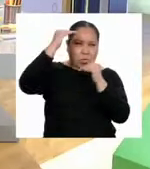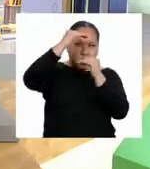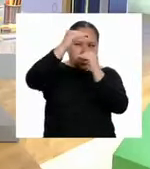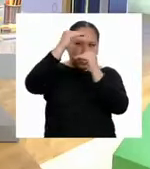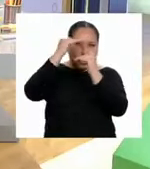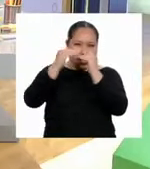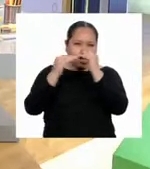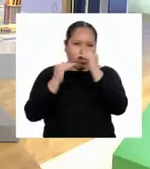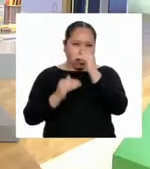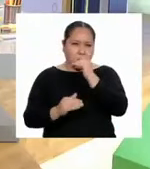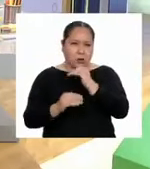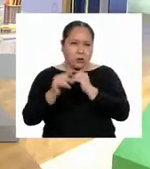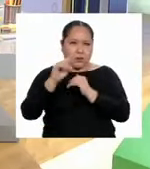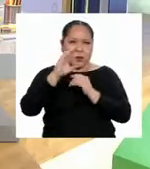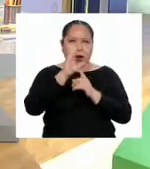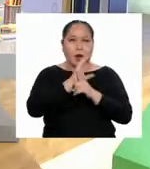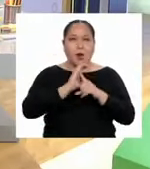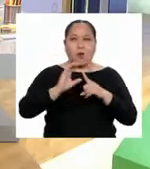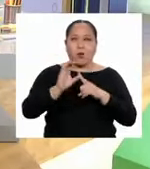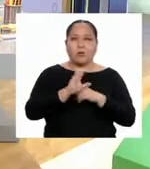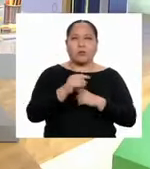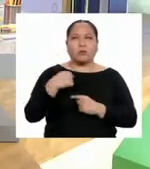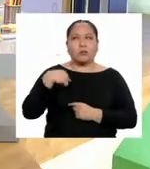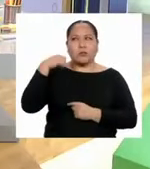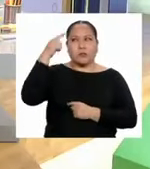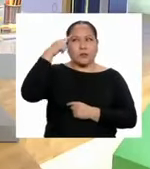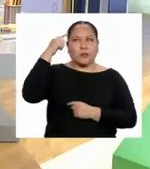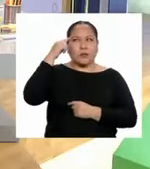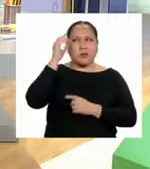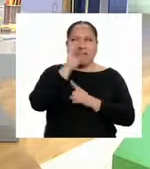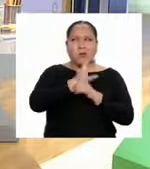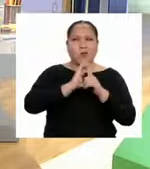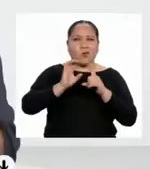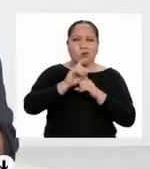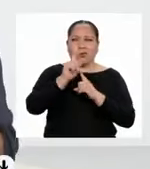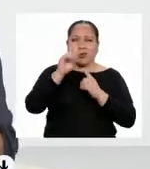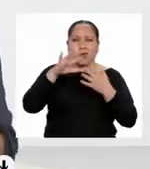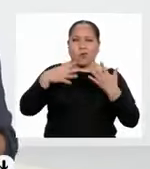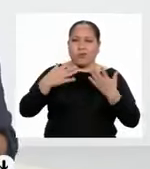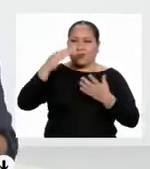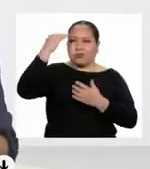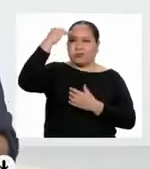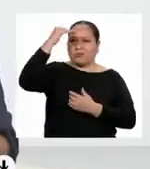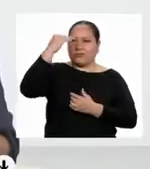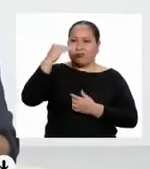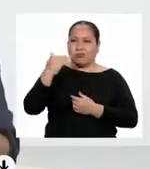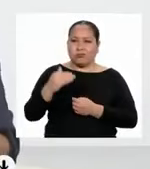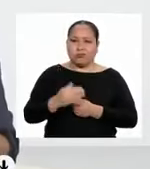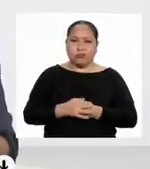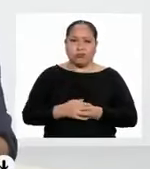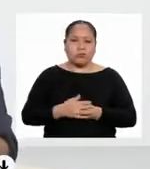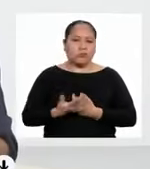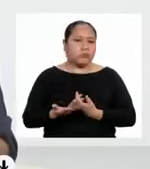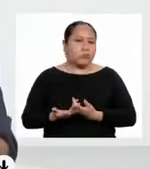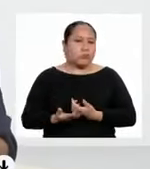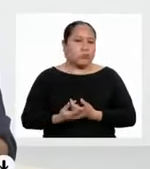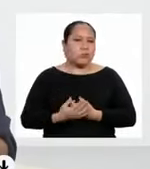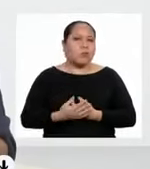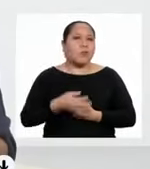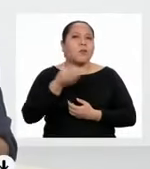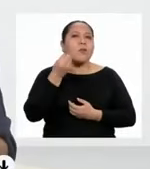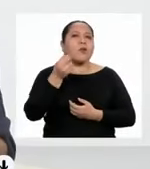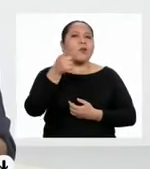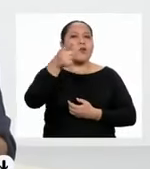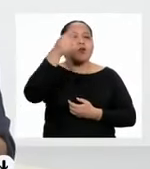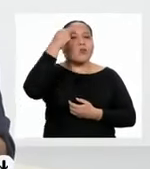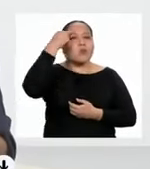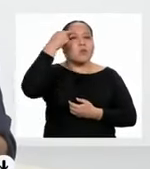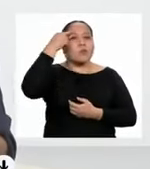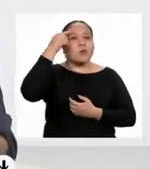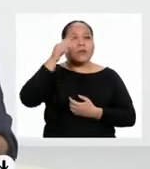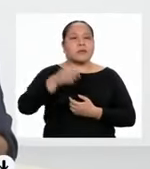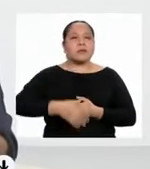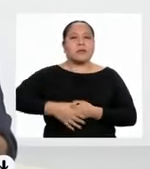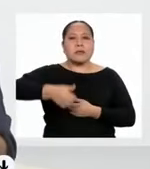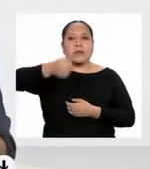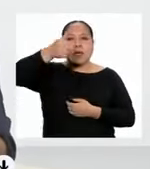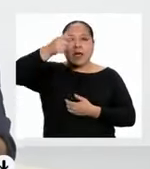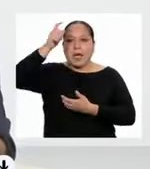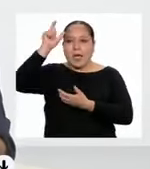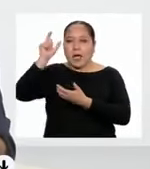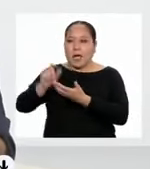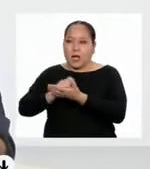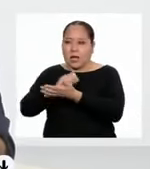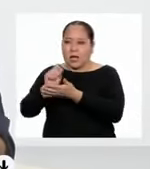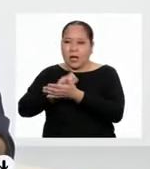Yo creo que entre las culturas no puede haber jerarquías. Entonces, ¿por qué crees que el autor dice que